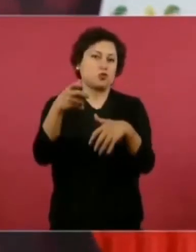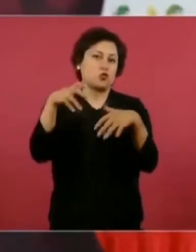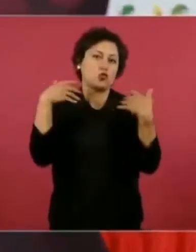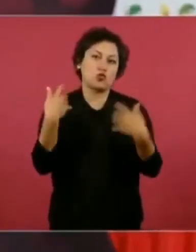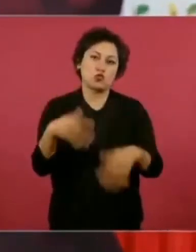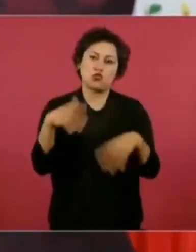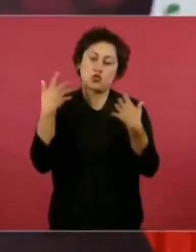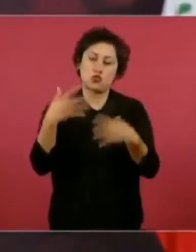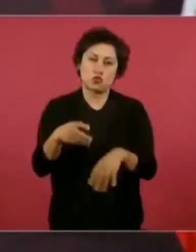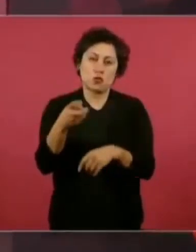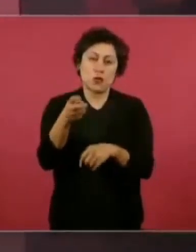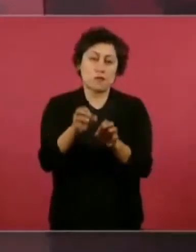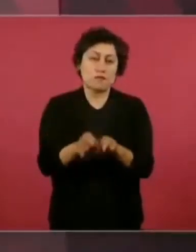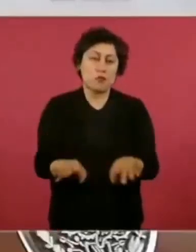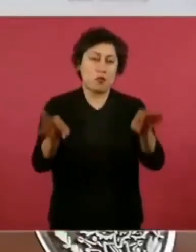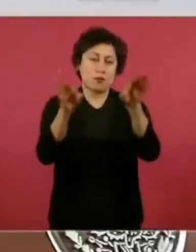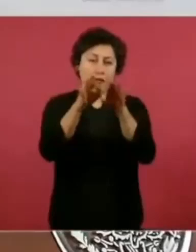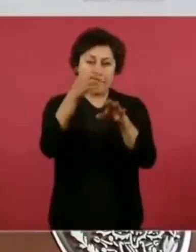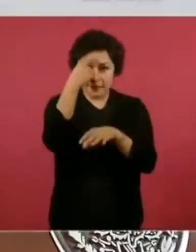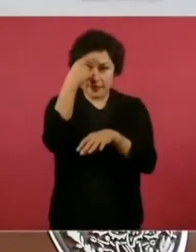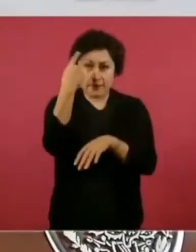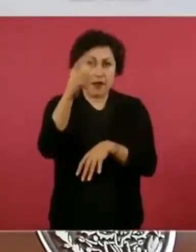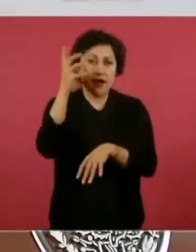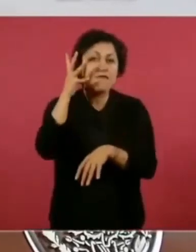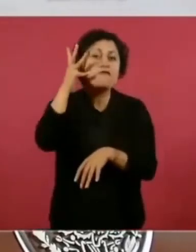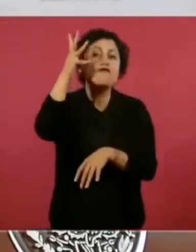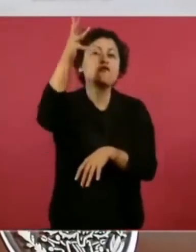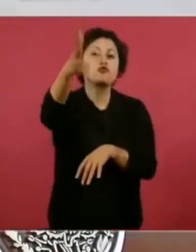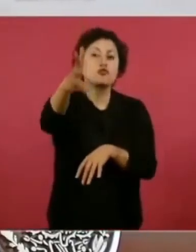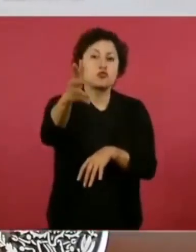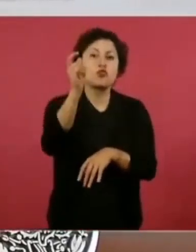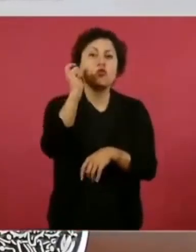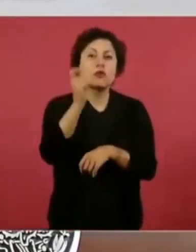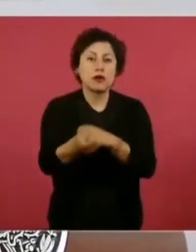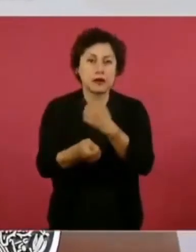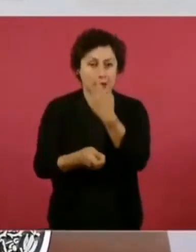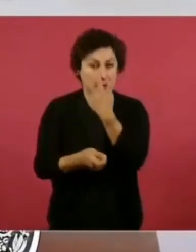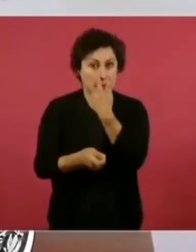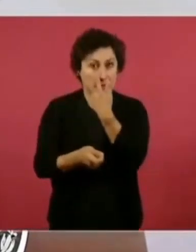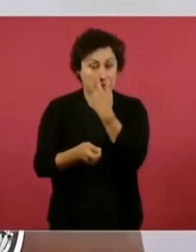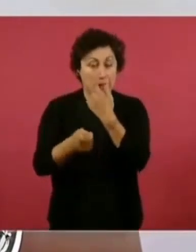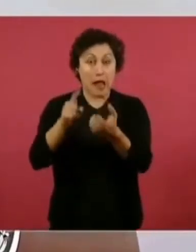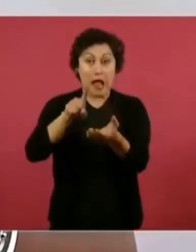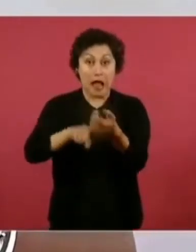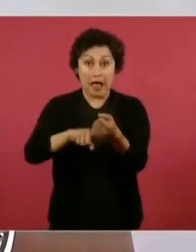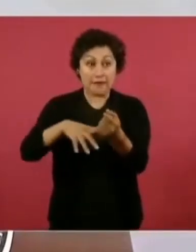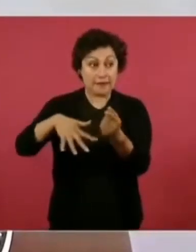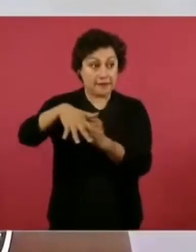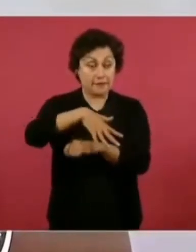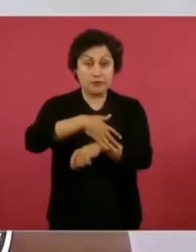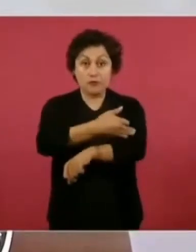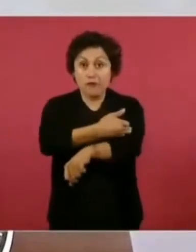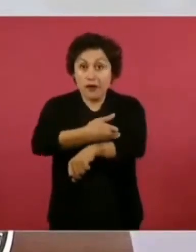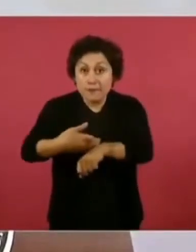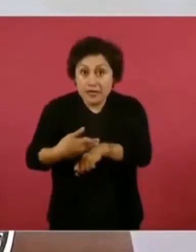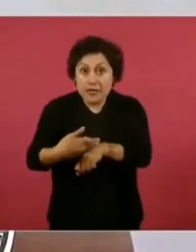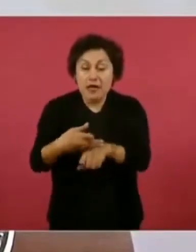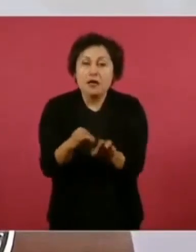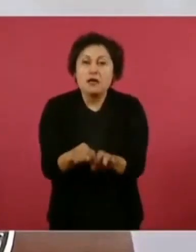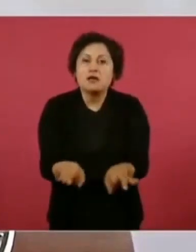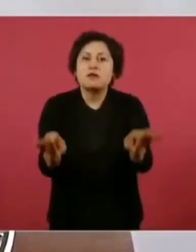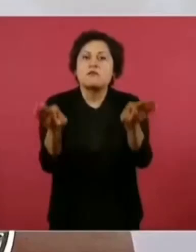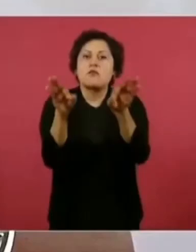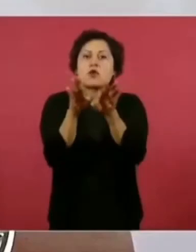se conserve la integración de las familias. Entonces, esto, aunque parezca yo